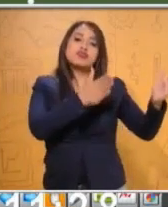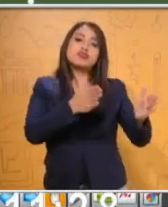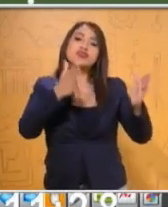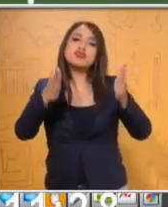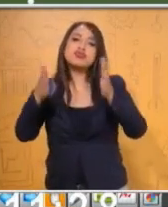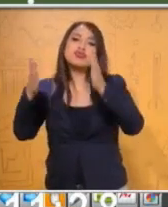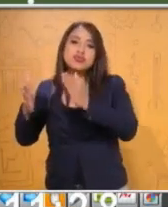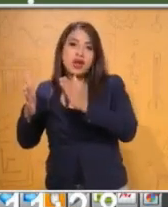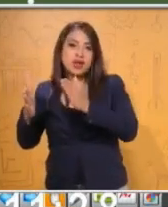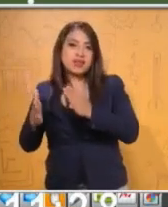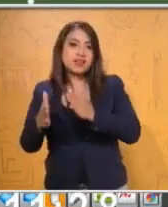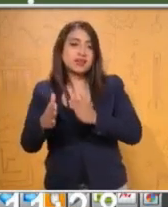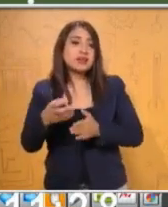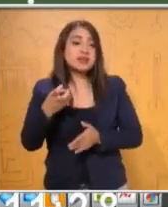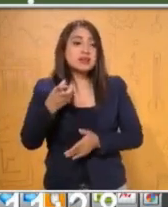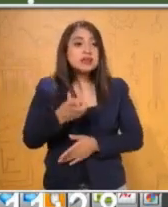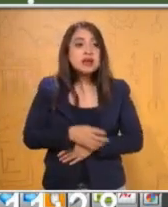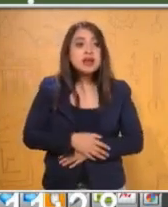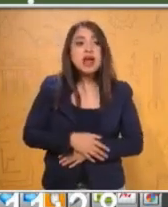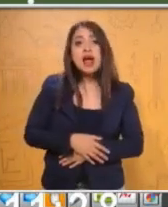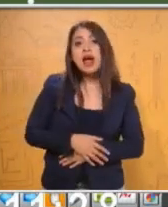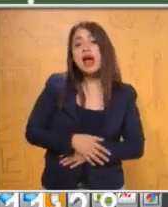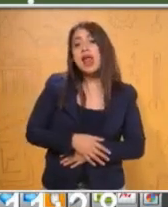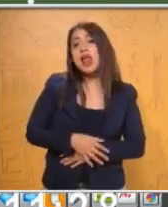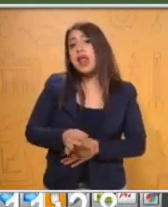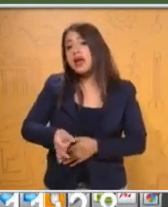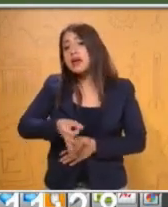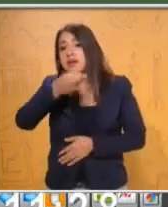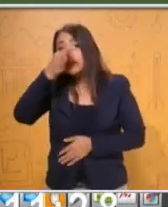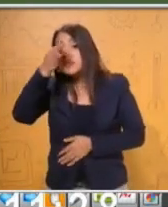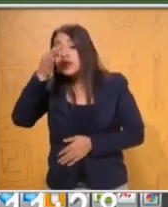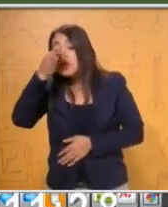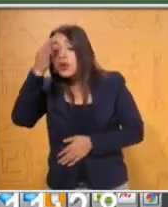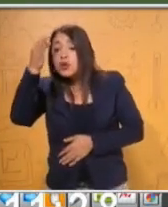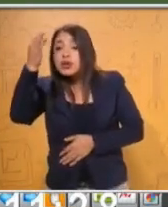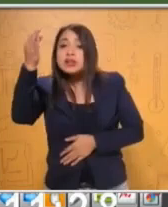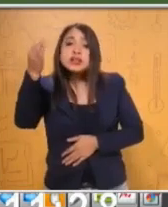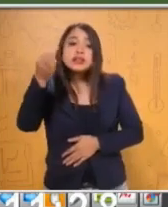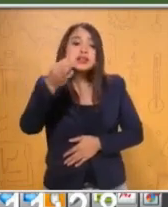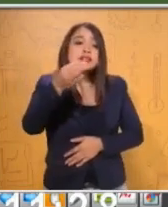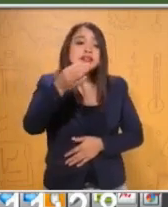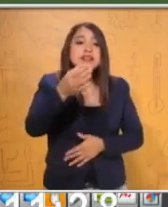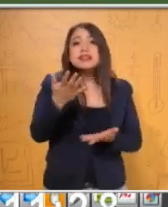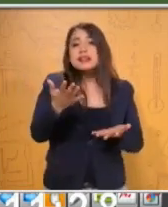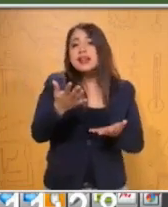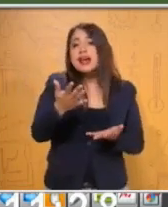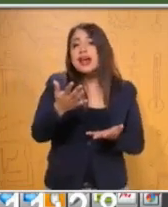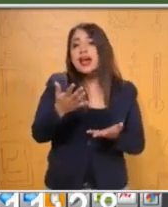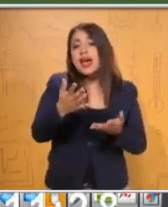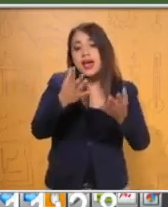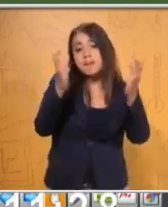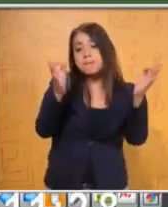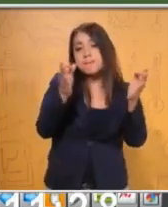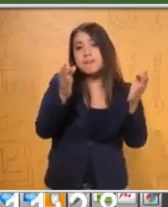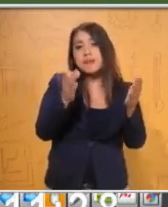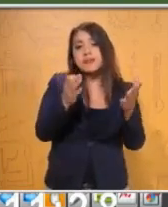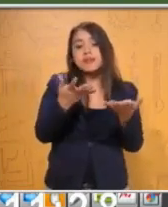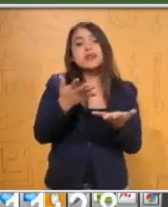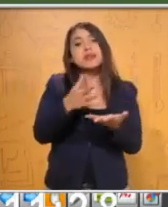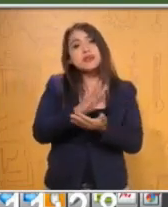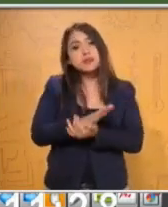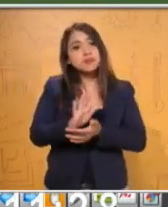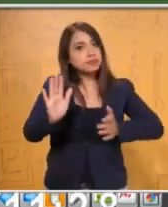dormida y que las flores estaban descansando. Sin embargo, de pronto, se restregó los ojos,